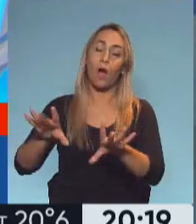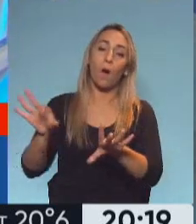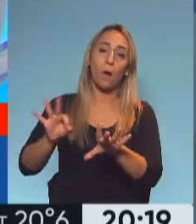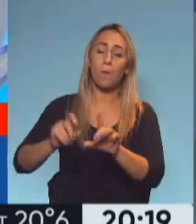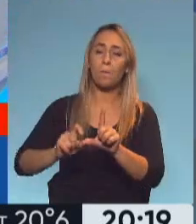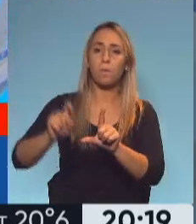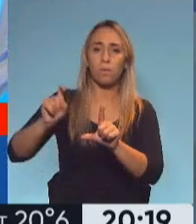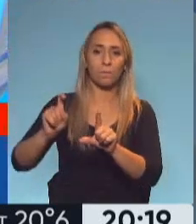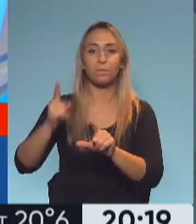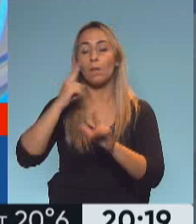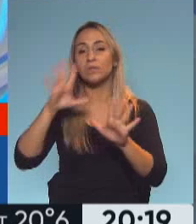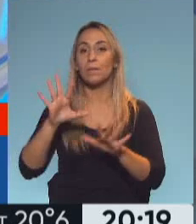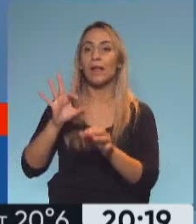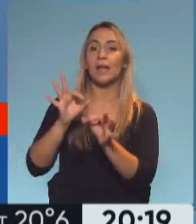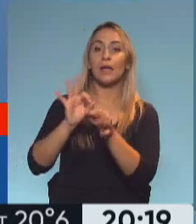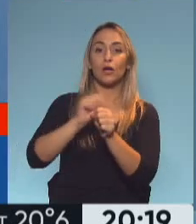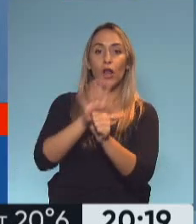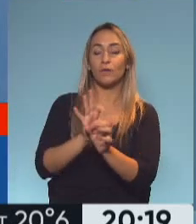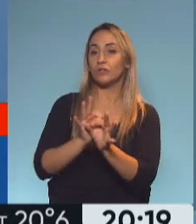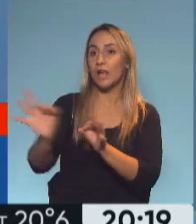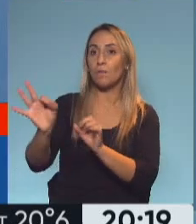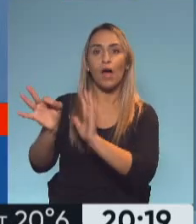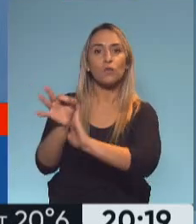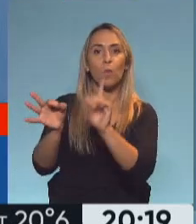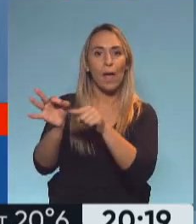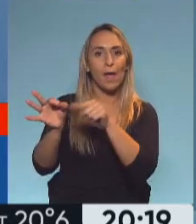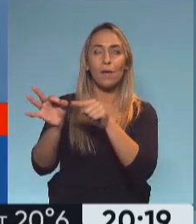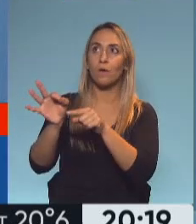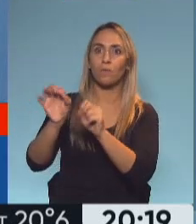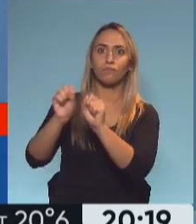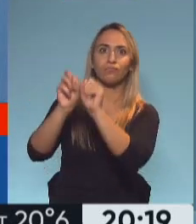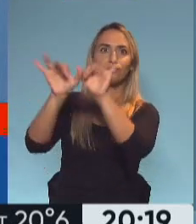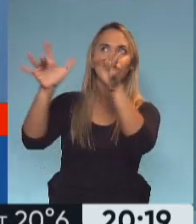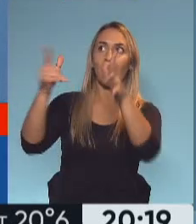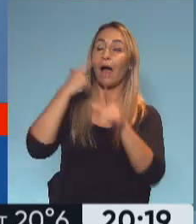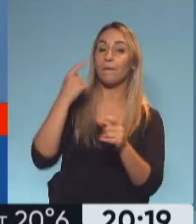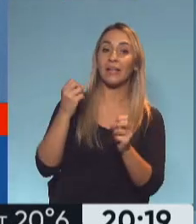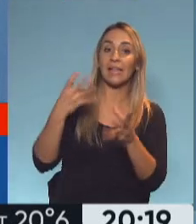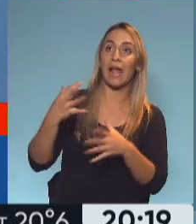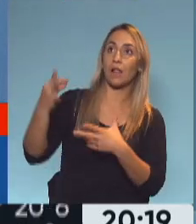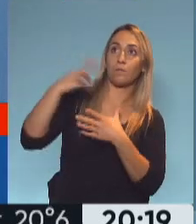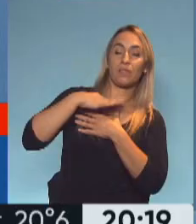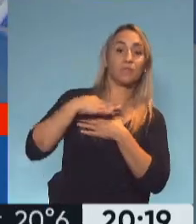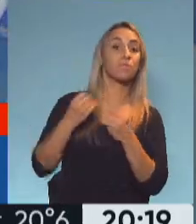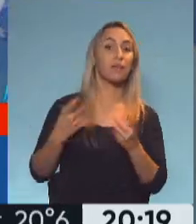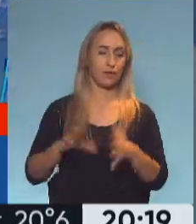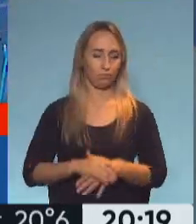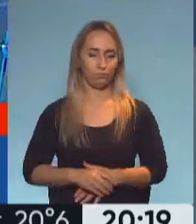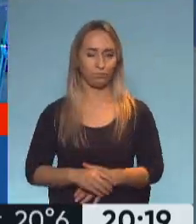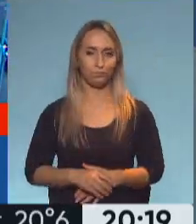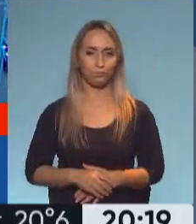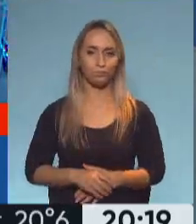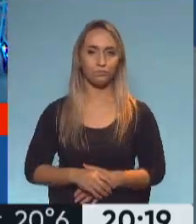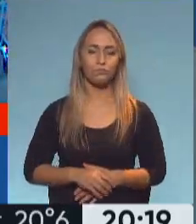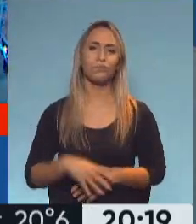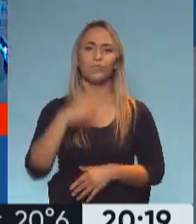impactan las nuevas cepas, los nuevos linajes que andan dando vuelta por el mundo. Esperemos que el impacto sea lo más acotado posible. ¿Cómo repercute esta